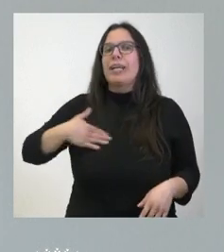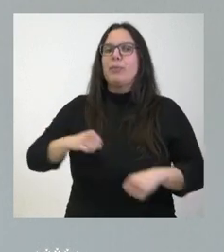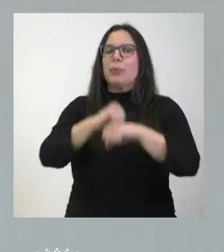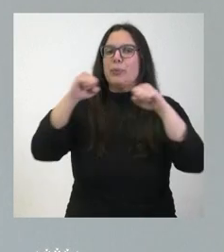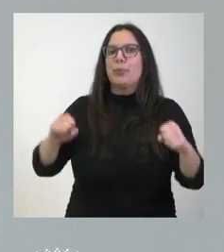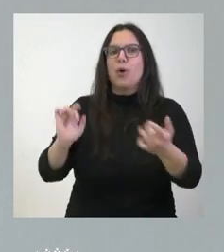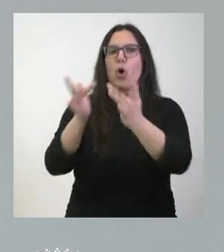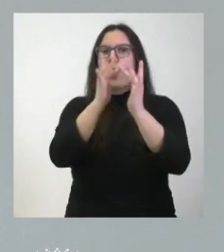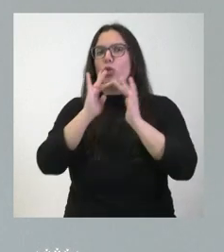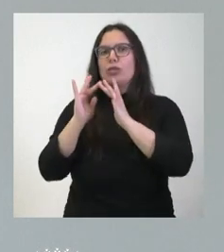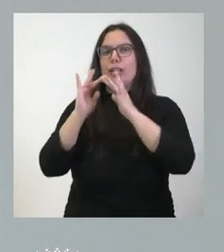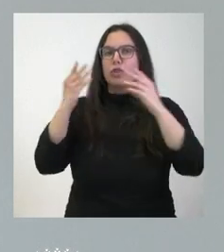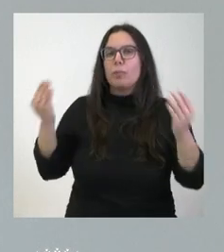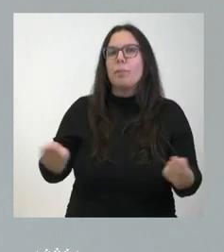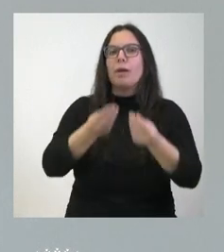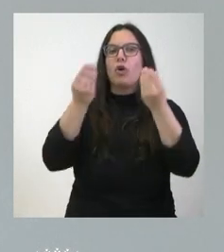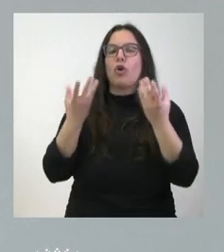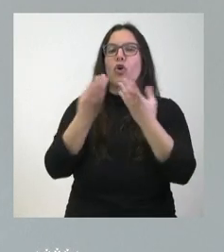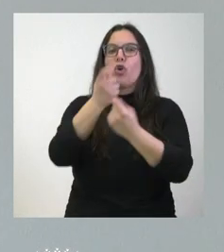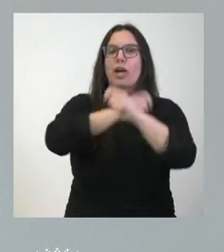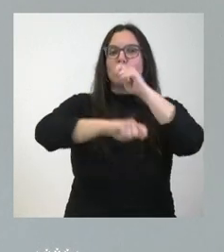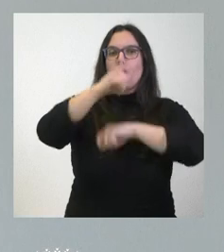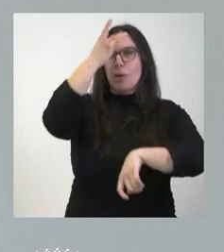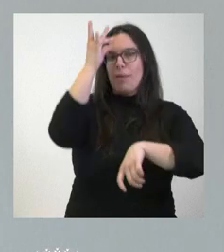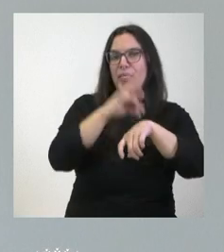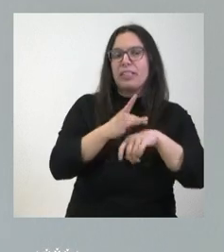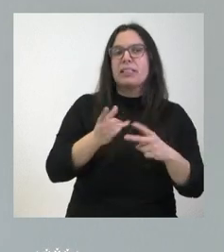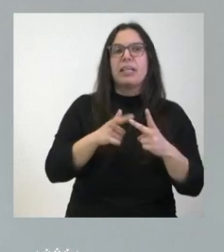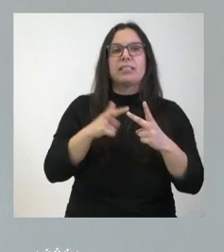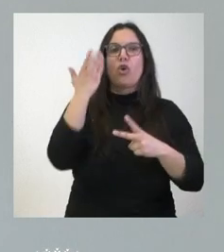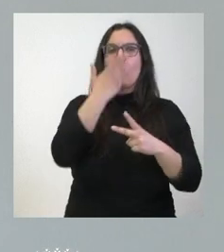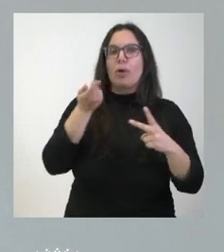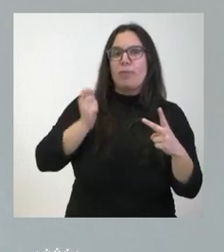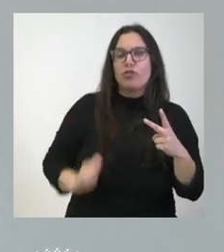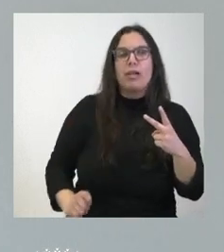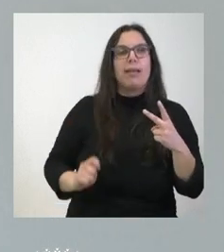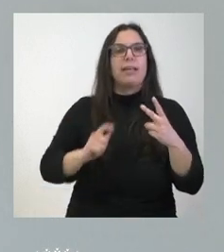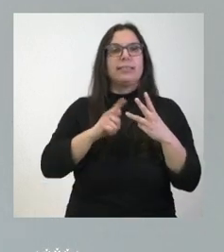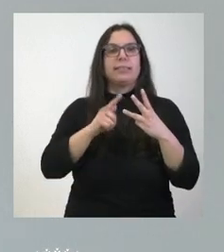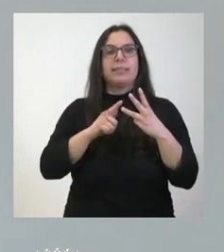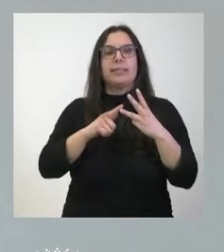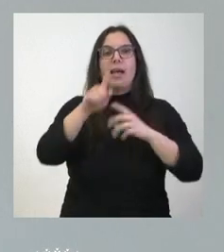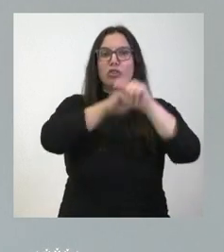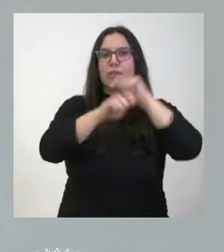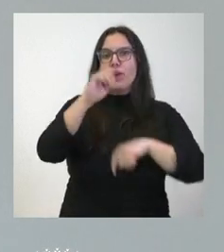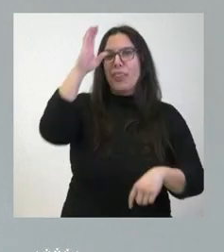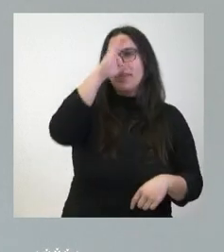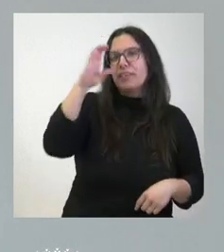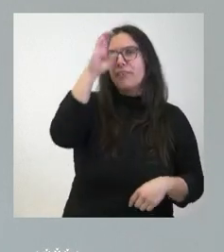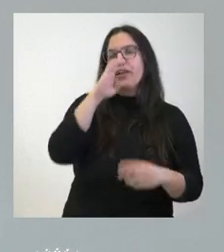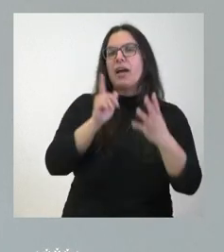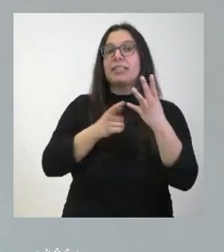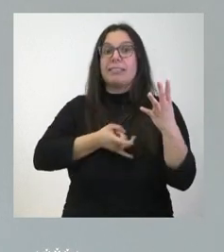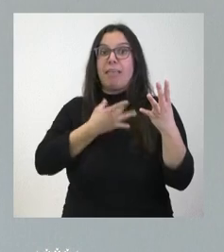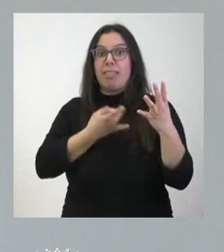interlocución que tenemos con las asociaciones de pacientes, con los colegios profesionales, con las asociaciones científicas y con los